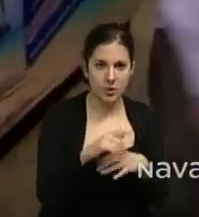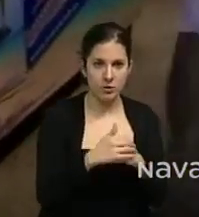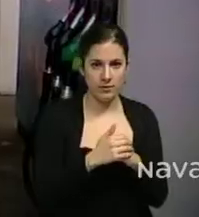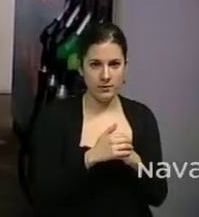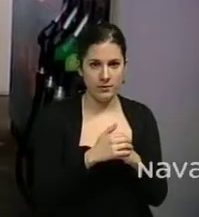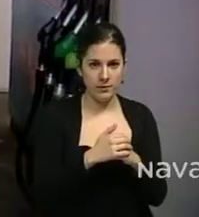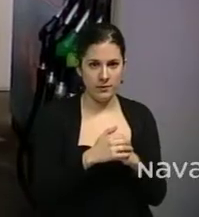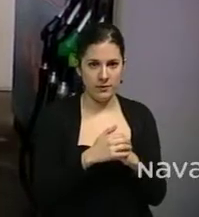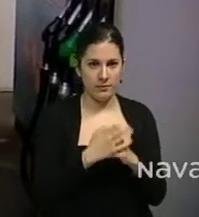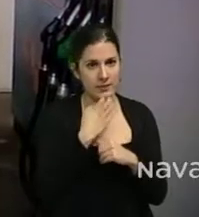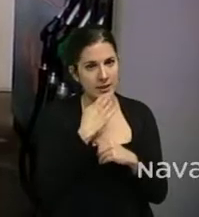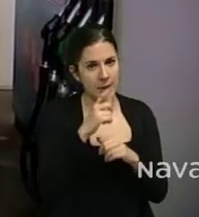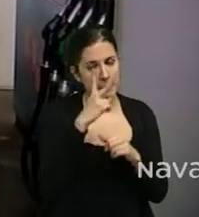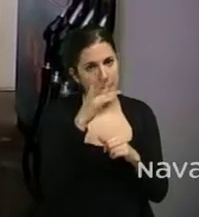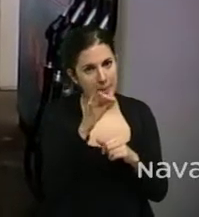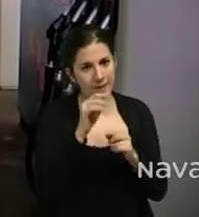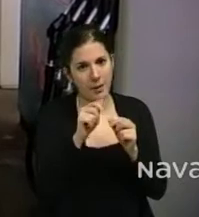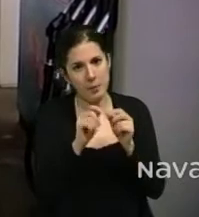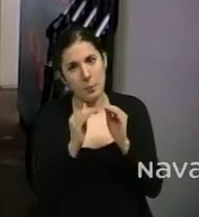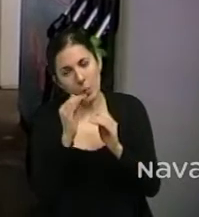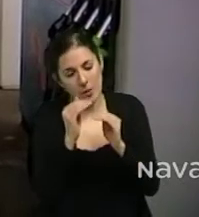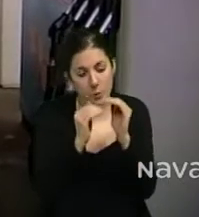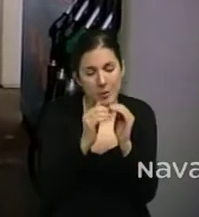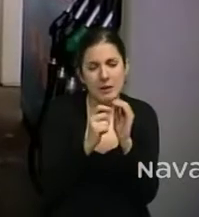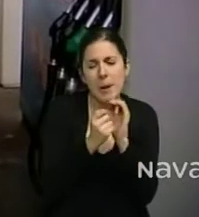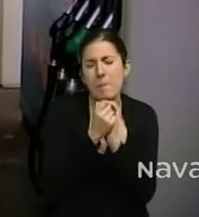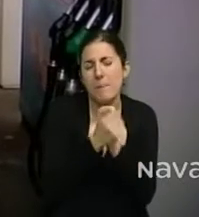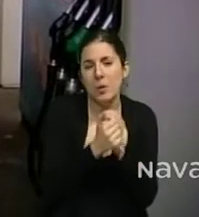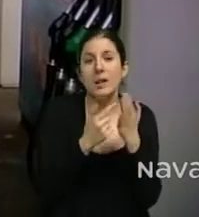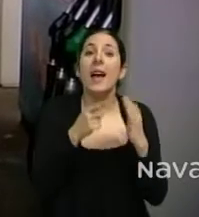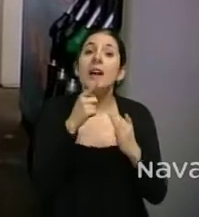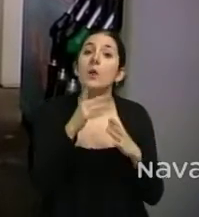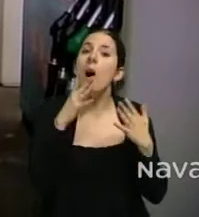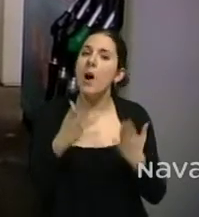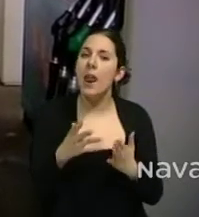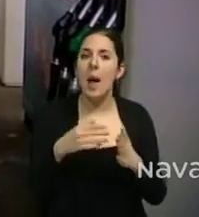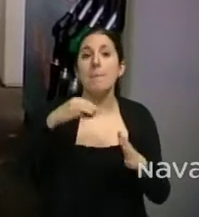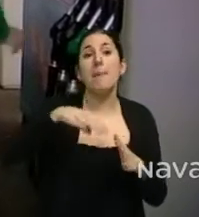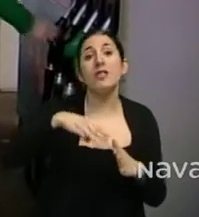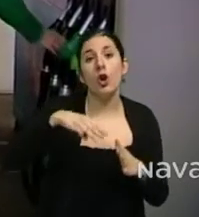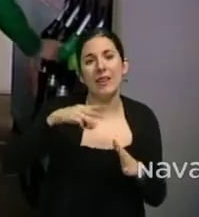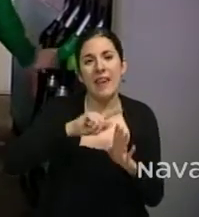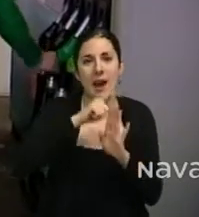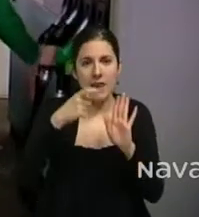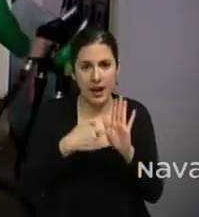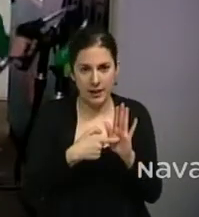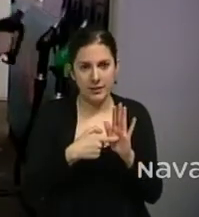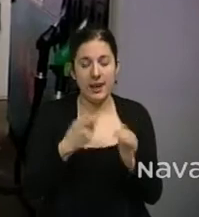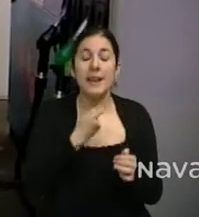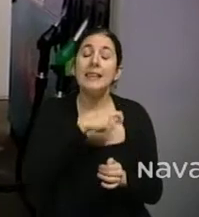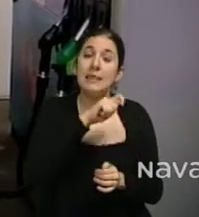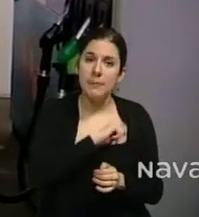esos 20 litros sea muy pequeña. Bueno, pues eso en este momento lo hace la metrología legal. En España ya existen